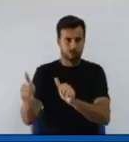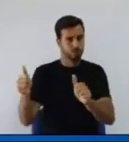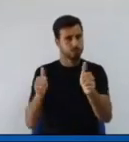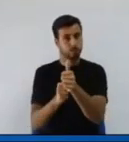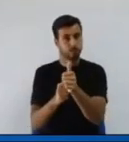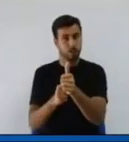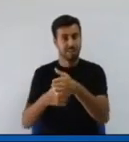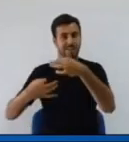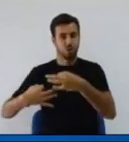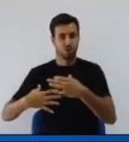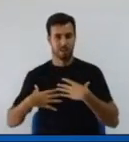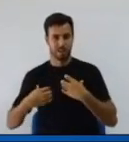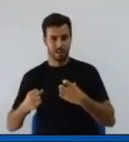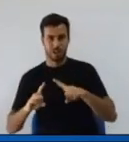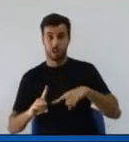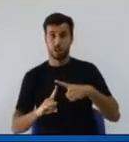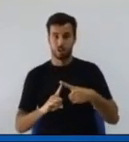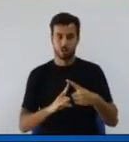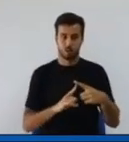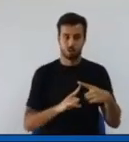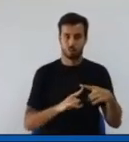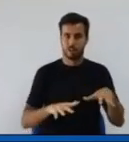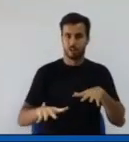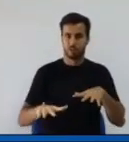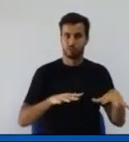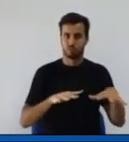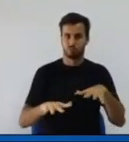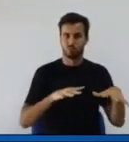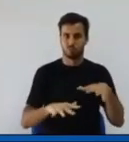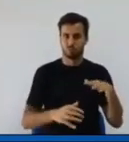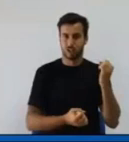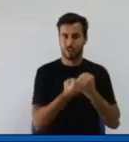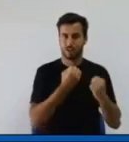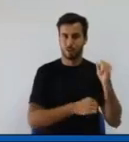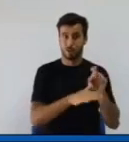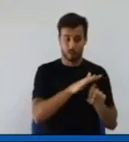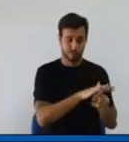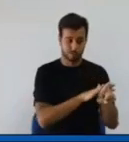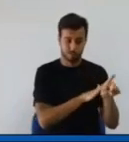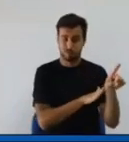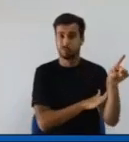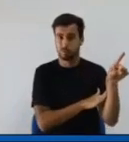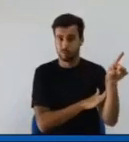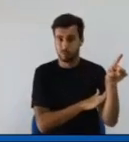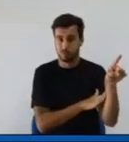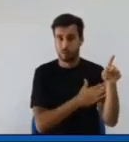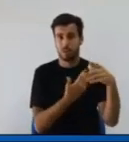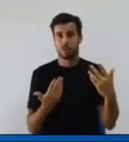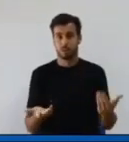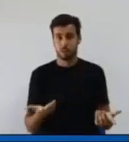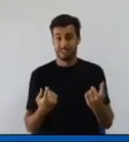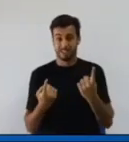económica. Necesitamos, además, que ese gran pacto se enmarque en un pacto de carácter